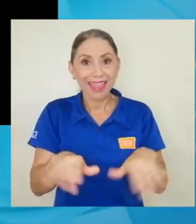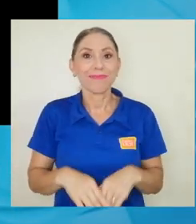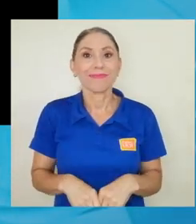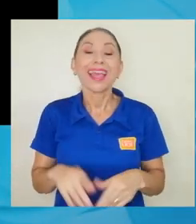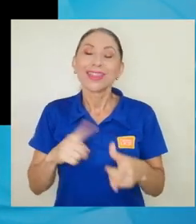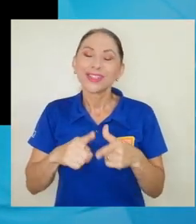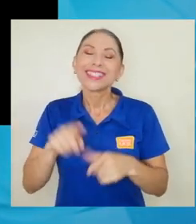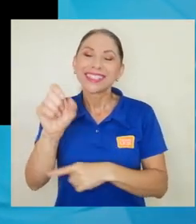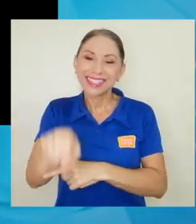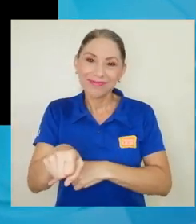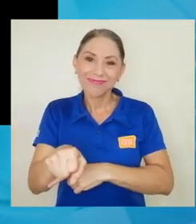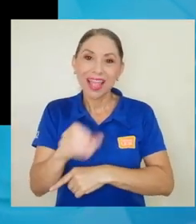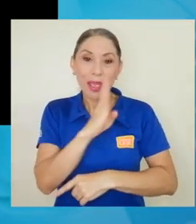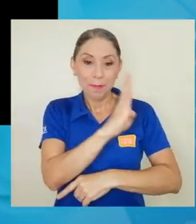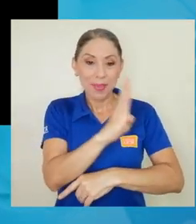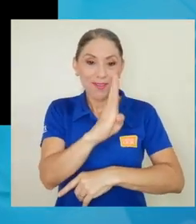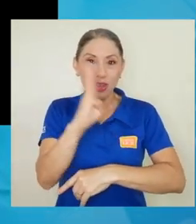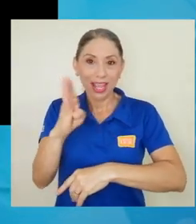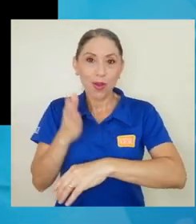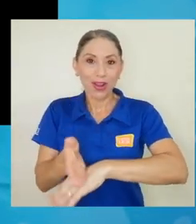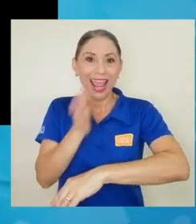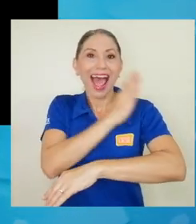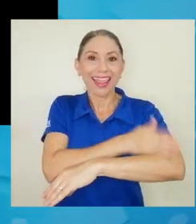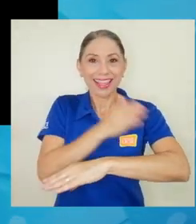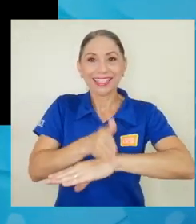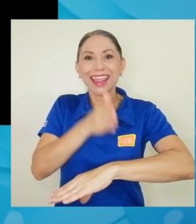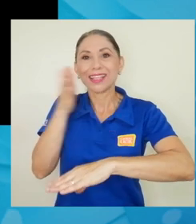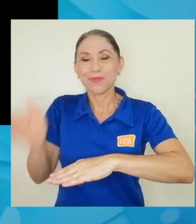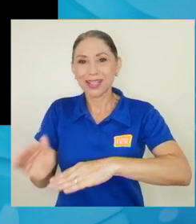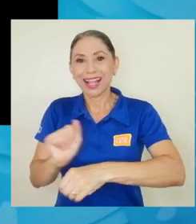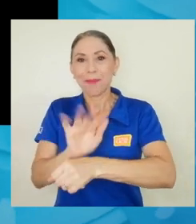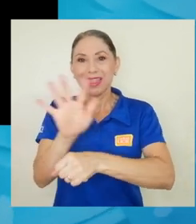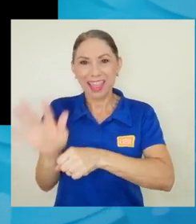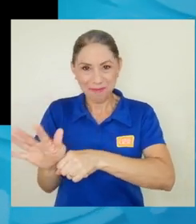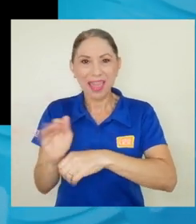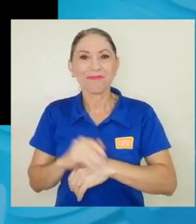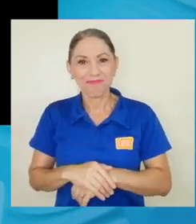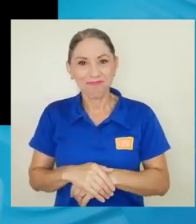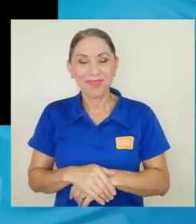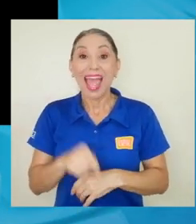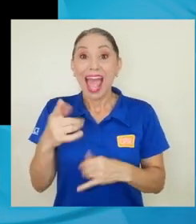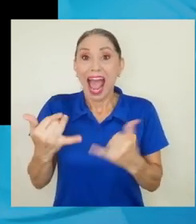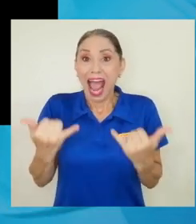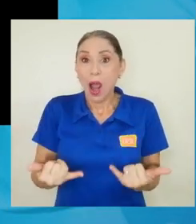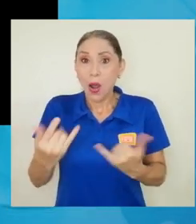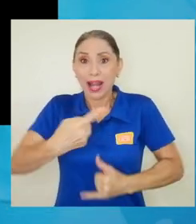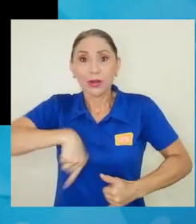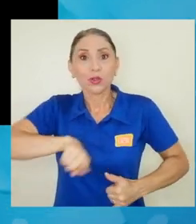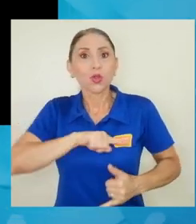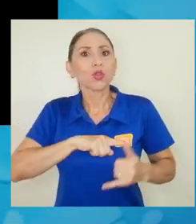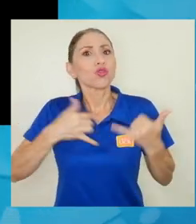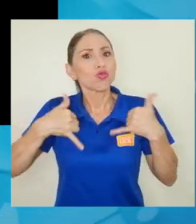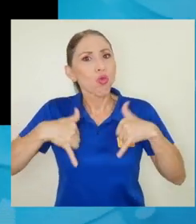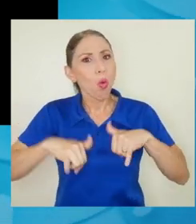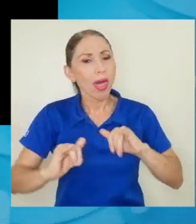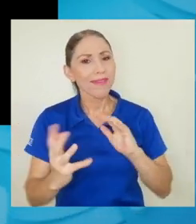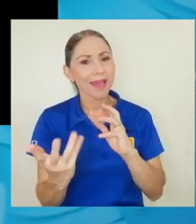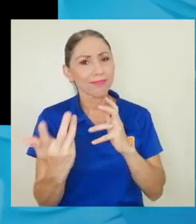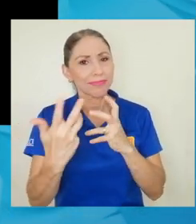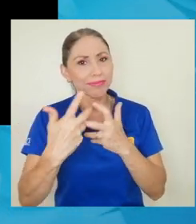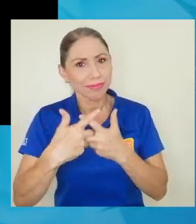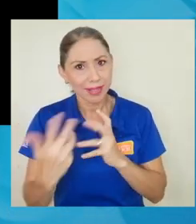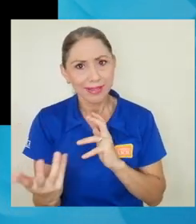bibliotecología antes y hay una bibliotecología después de la pandemia, que es una bibliotecología que nos estamos adaptando todavía,